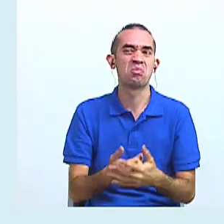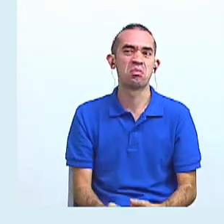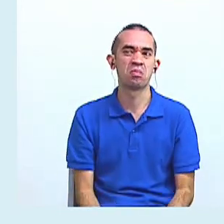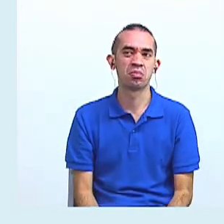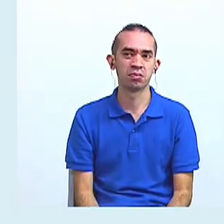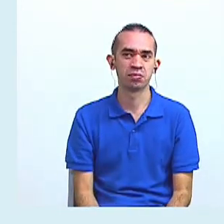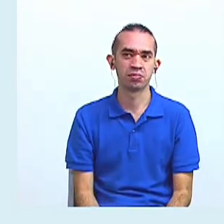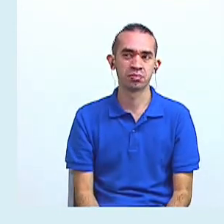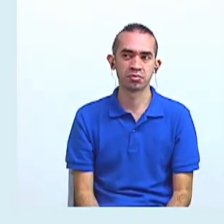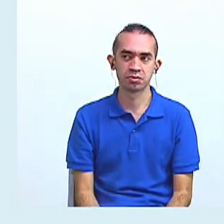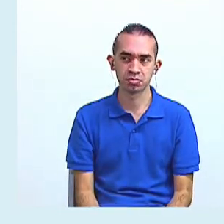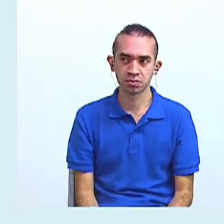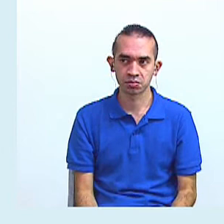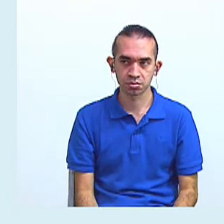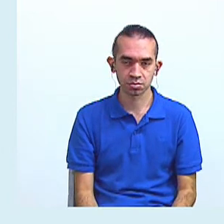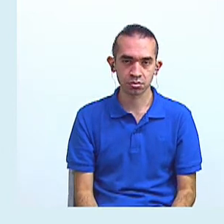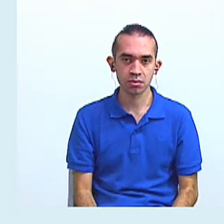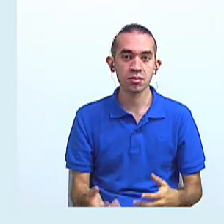¿Ya tienen una idea?